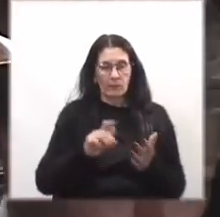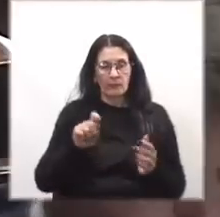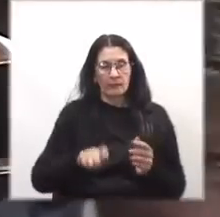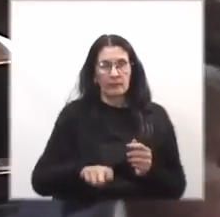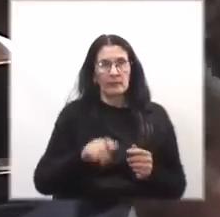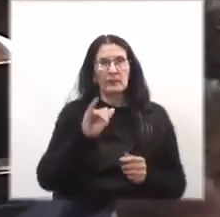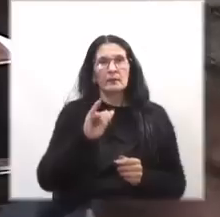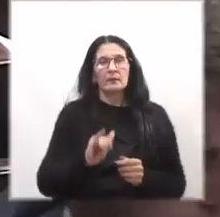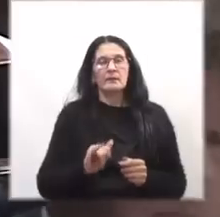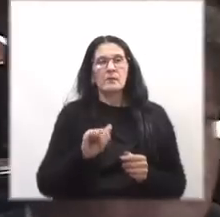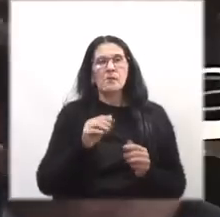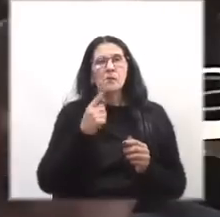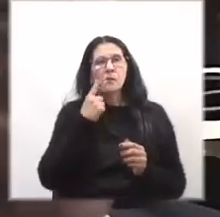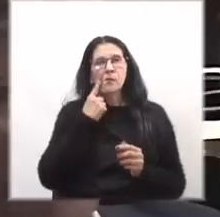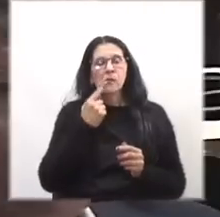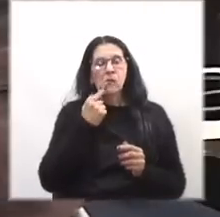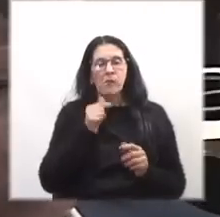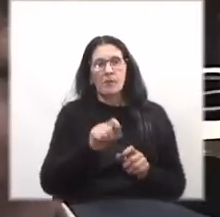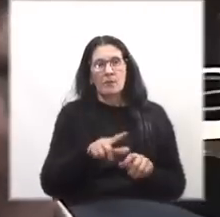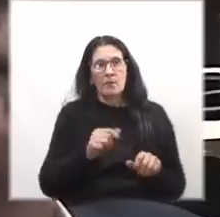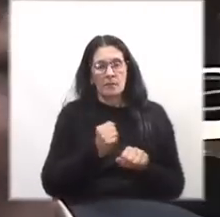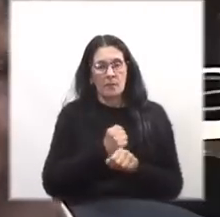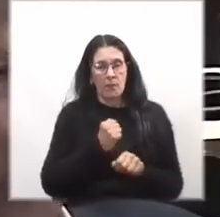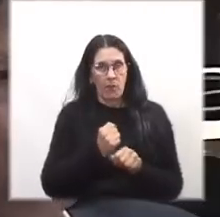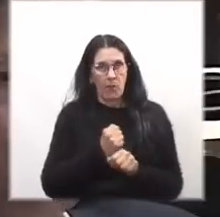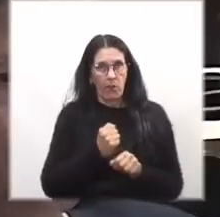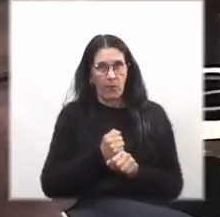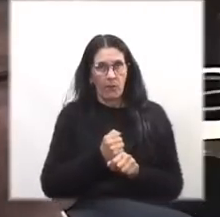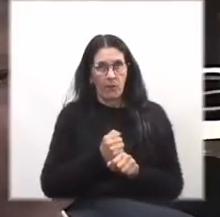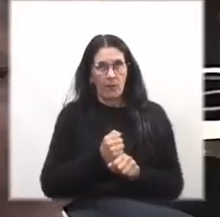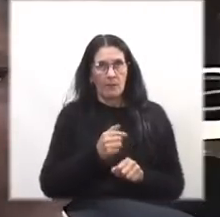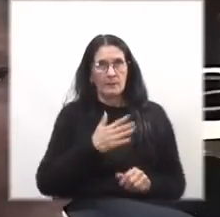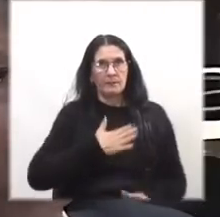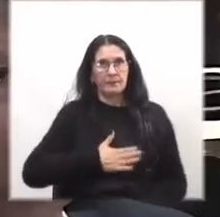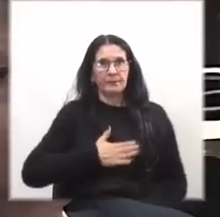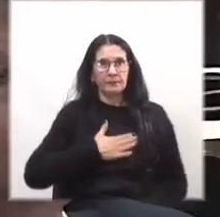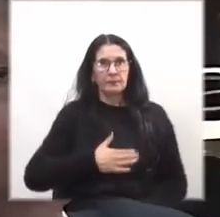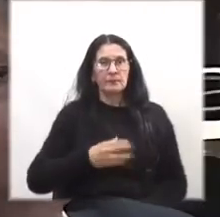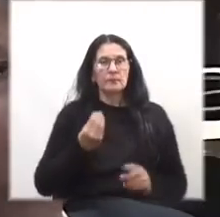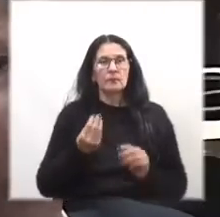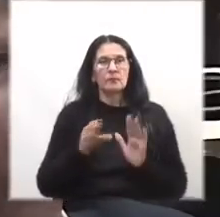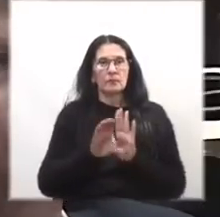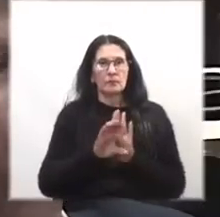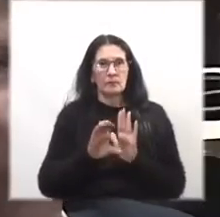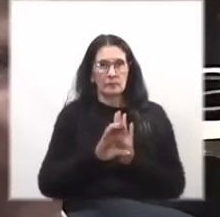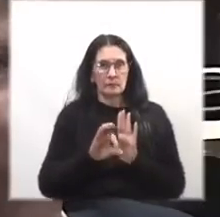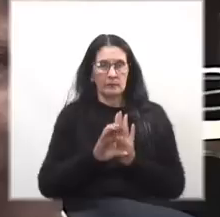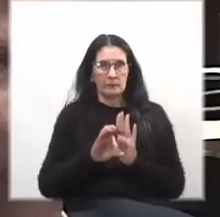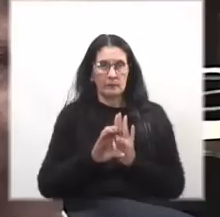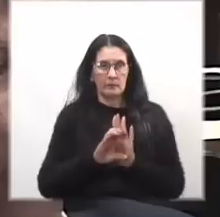realizados en el ejercicio de sus funciones de conformidad con la Constitución de la República.